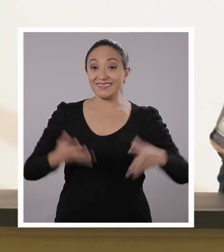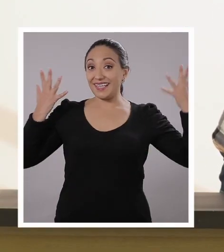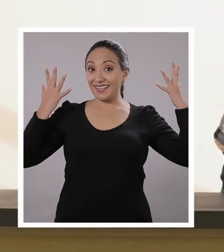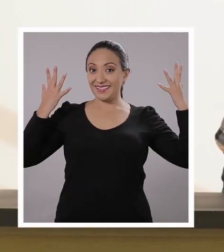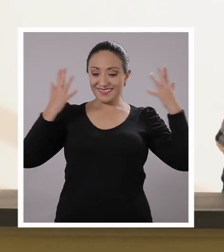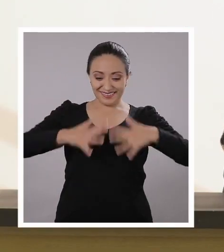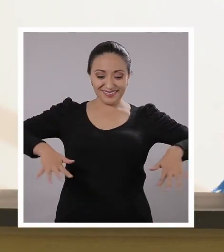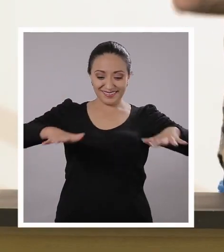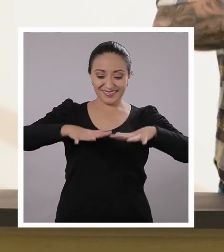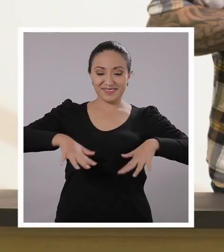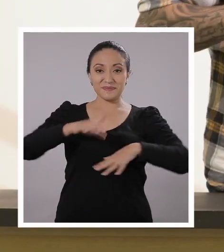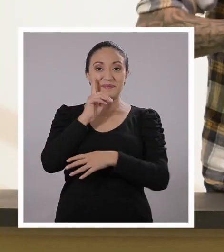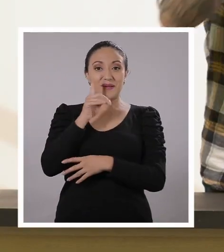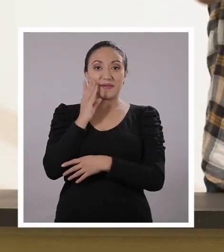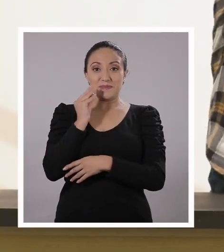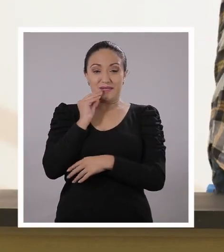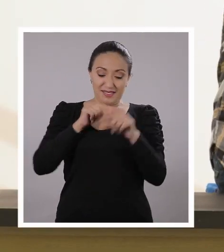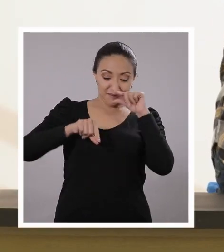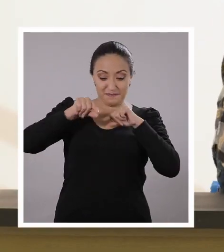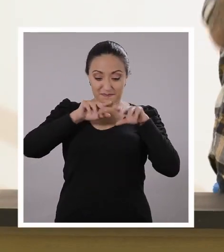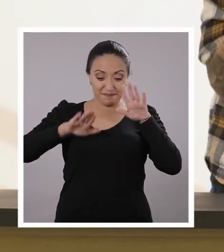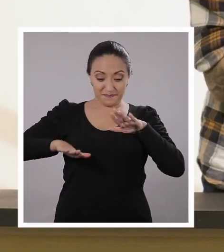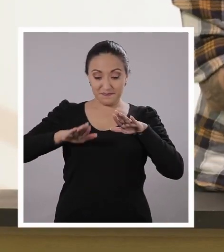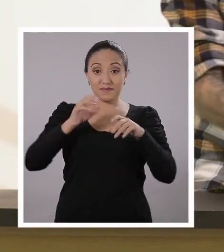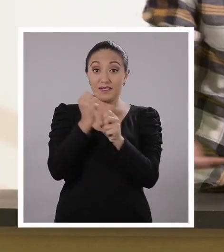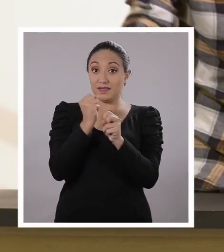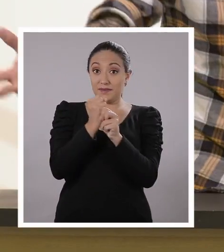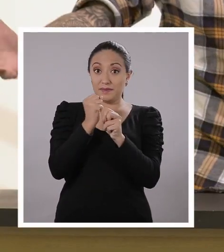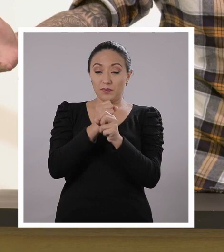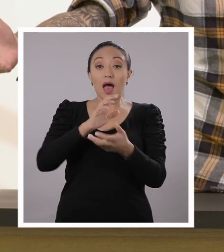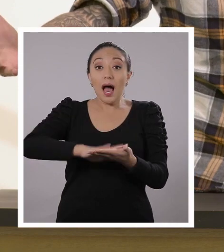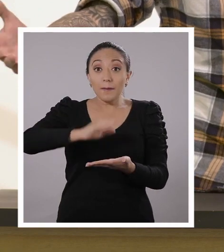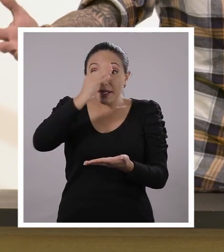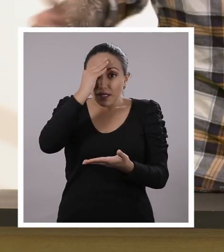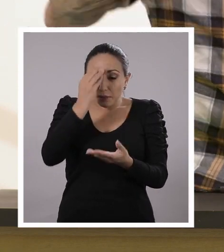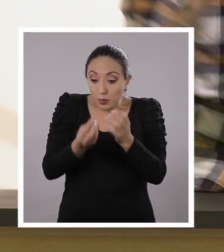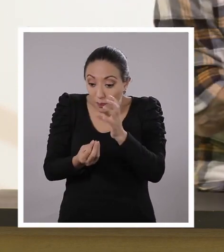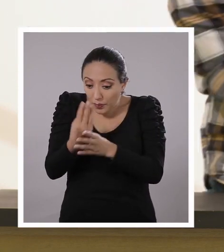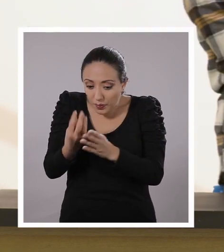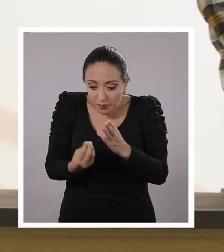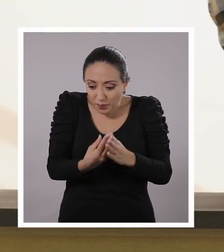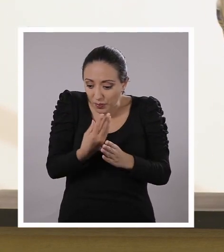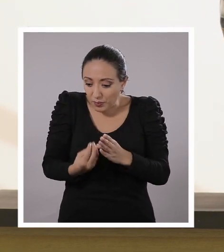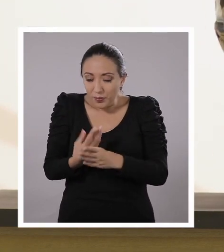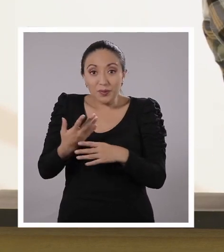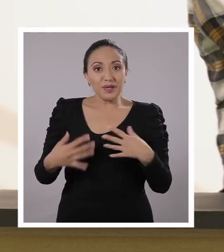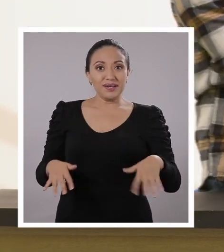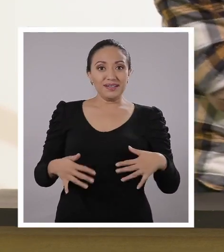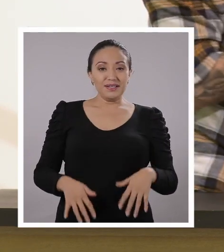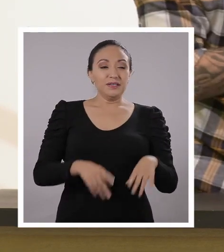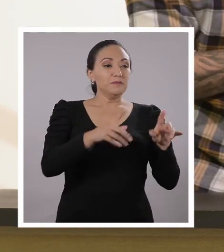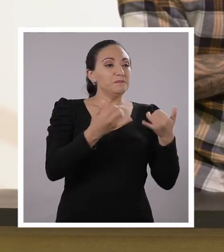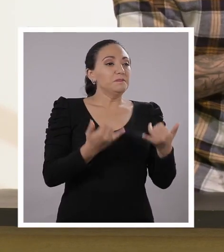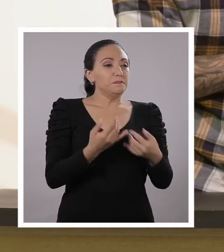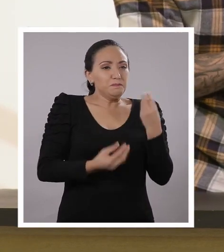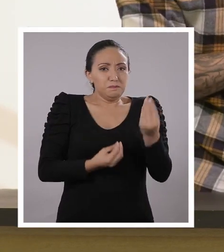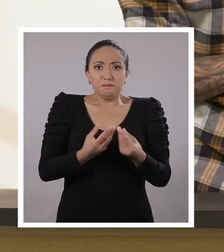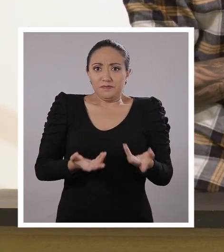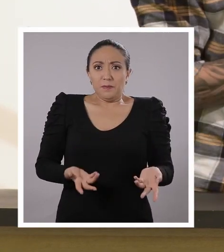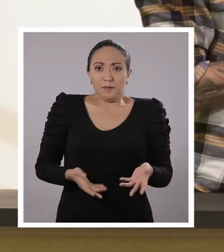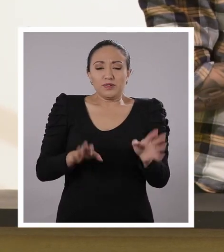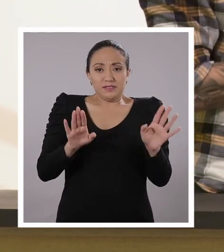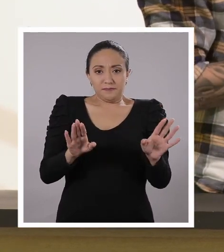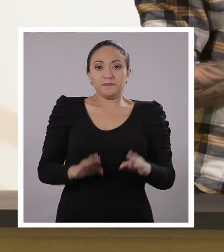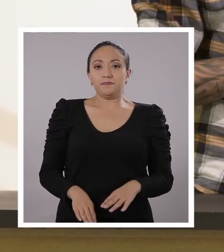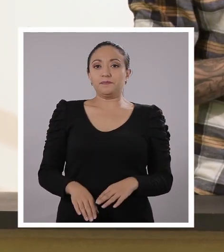Nuestras zonas de experimentación, donde aprendemos creando. Así es, Santi. ¿Qué nos tiene para hoy, profe? El día de hoy vamos